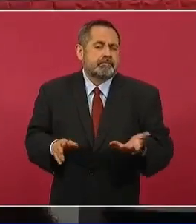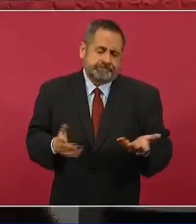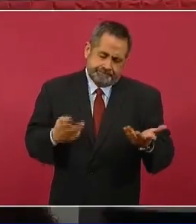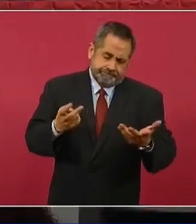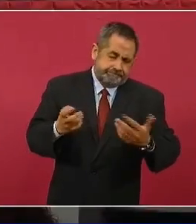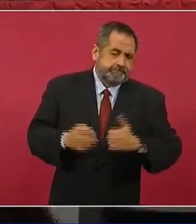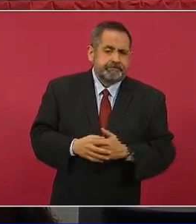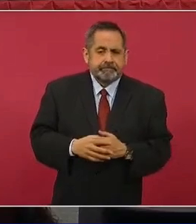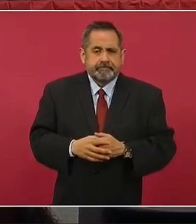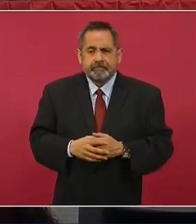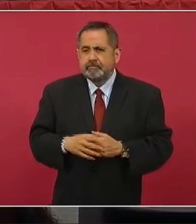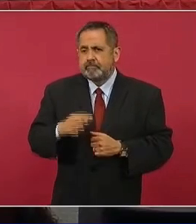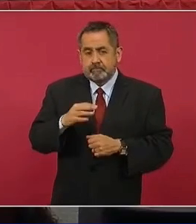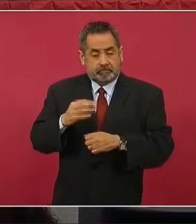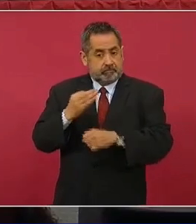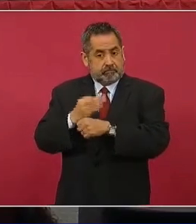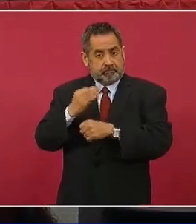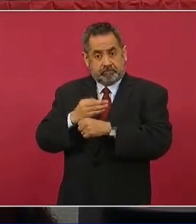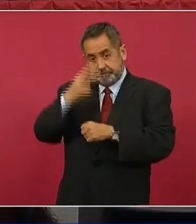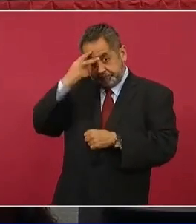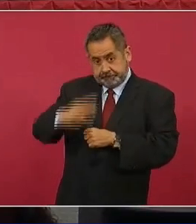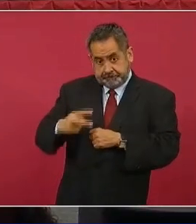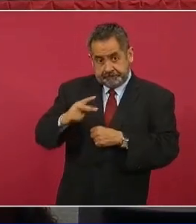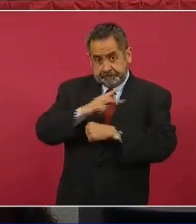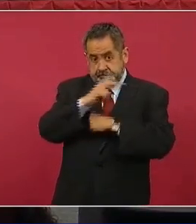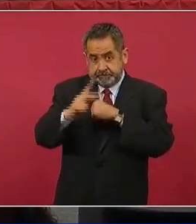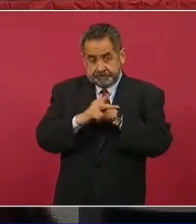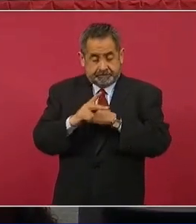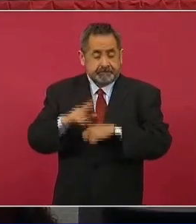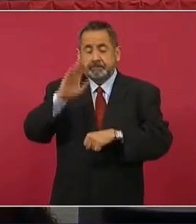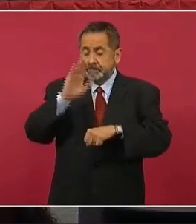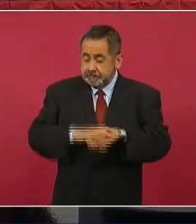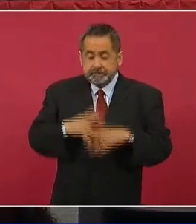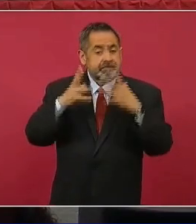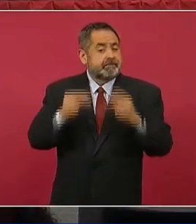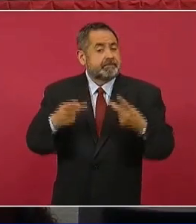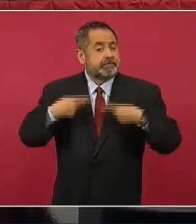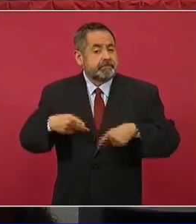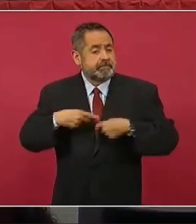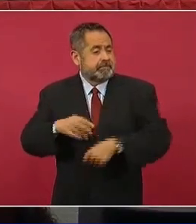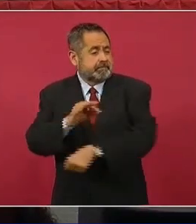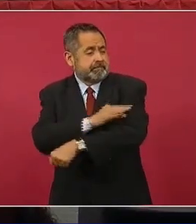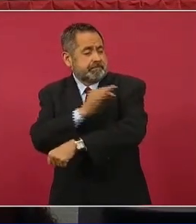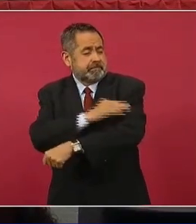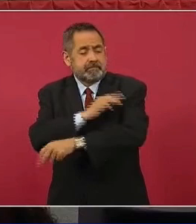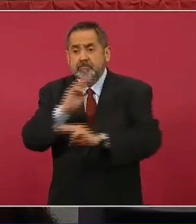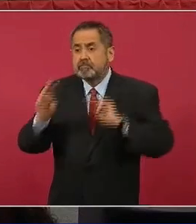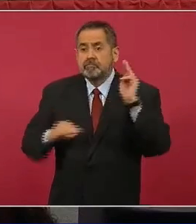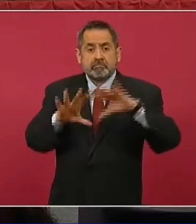Estamos entre los países que han vacunado a más personas en el mundo,